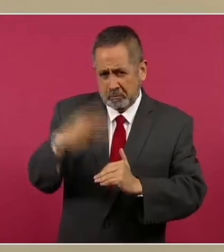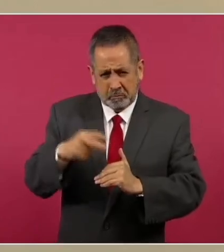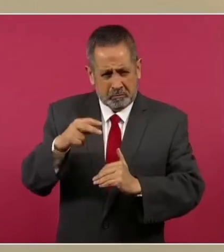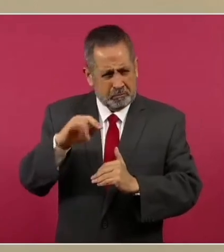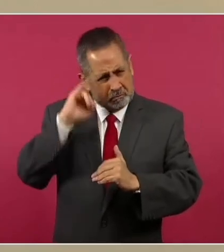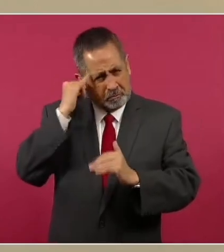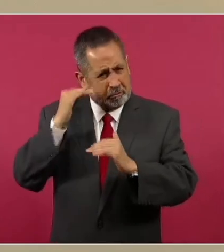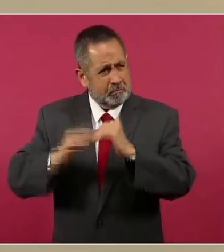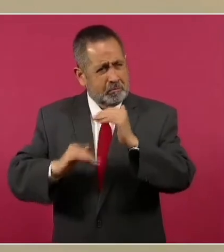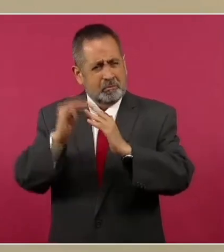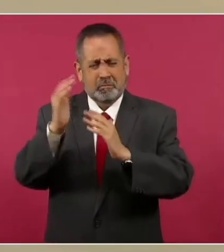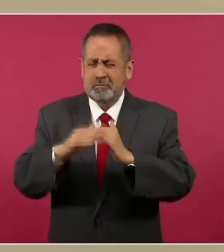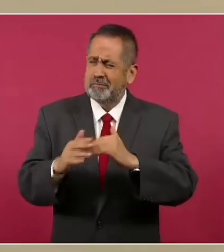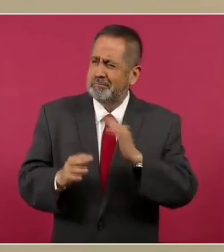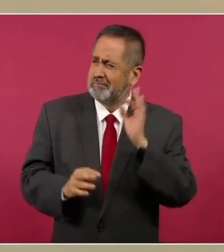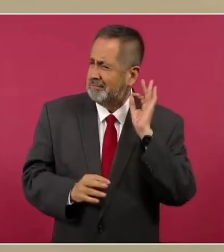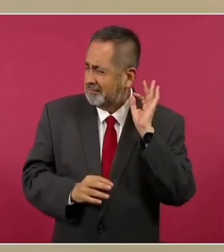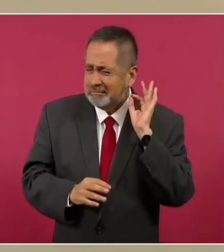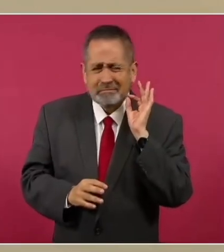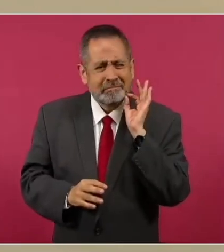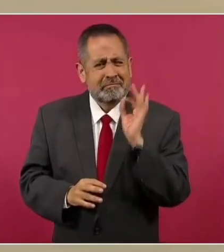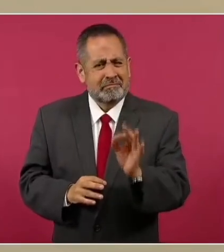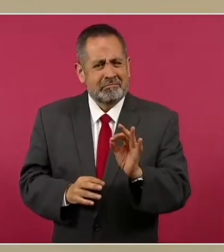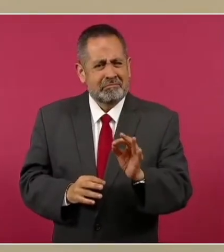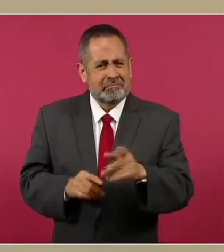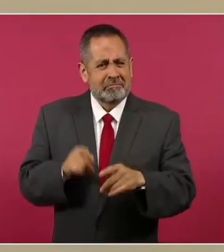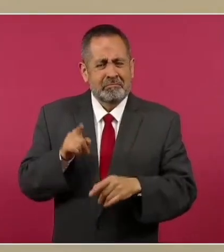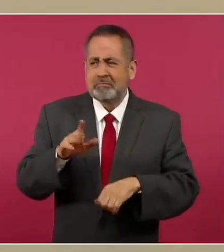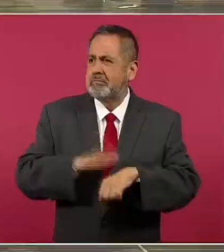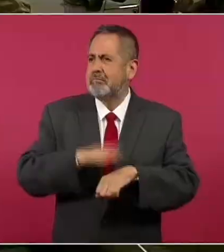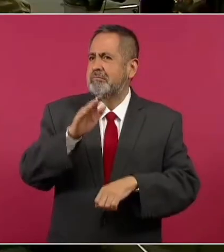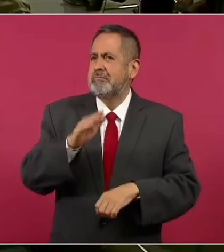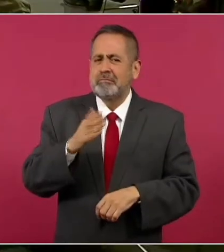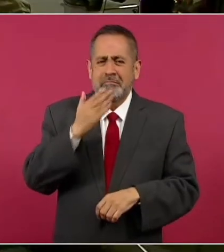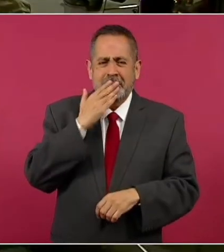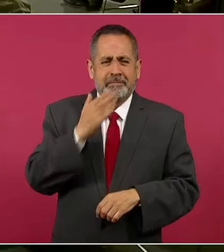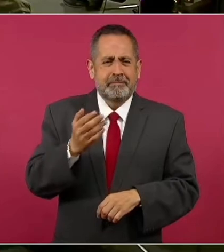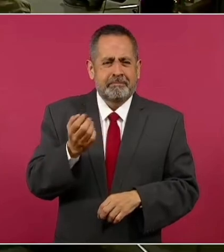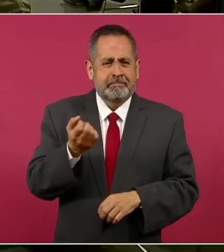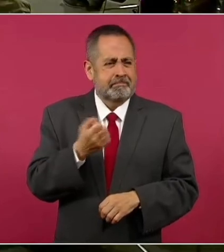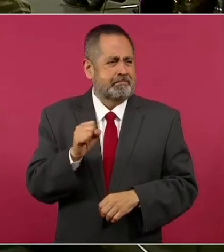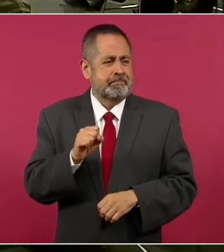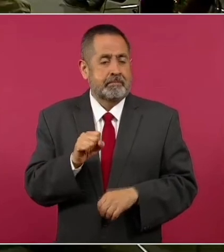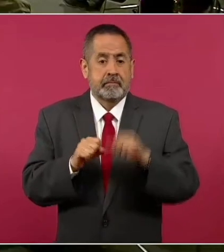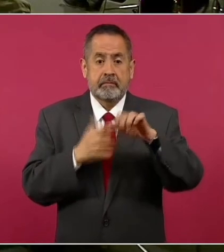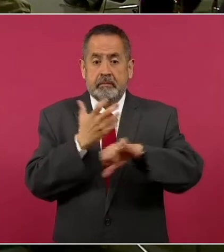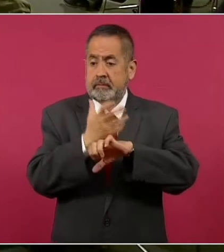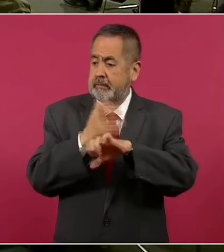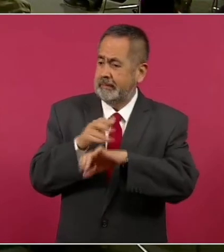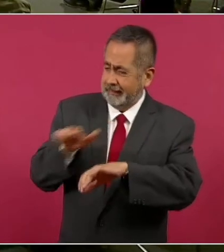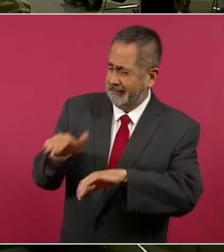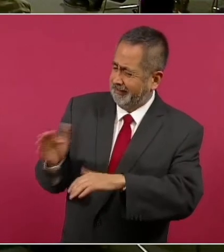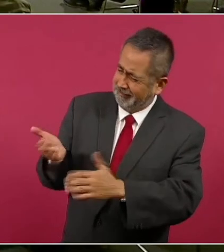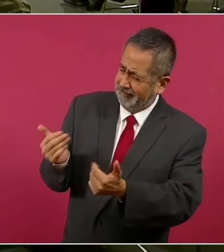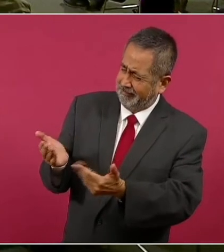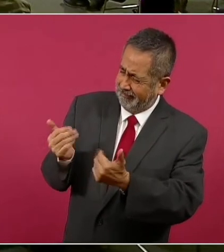los más demandados en Estados Unidos